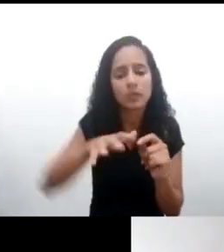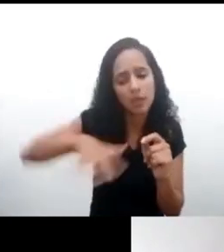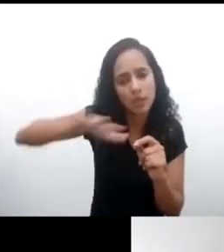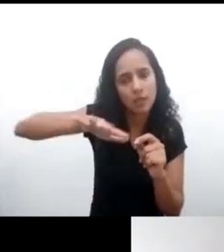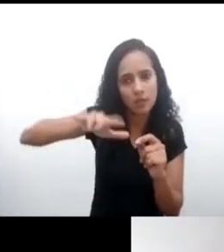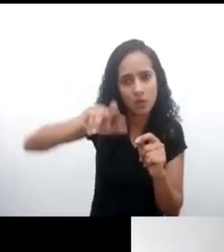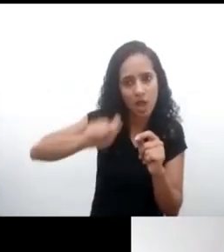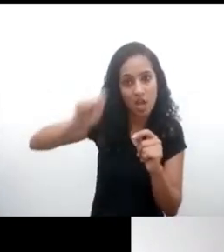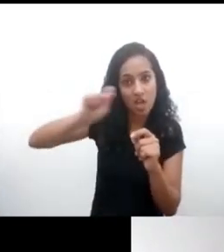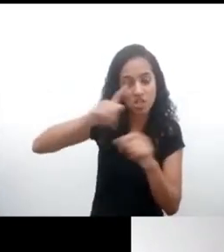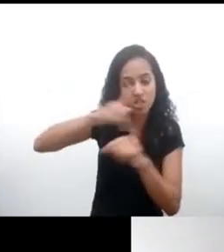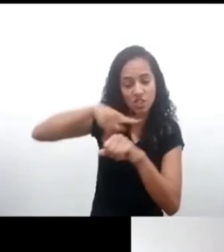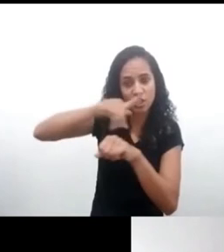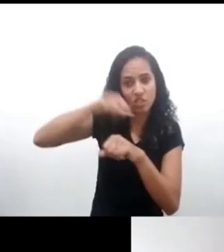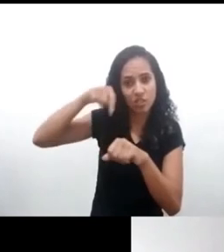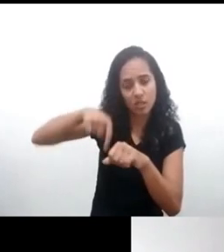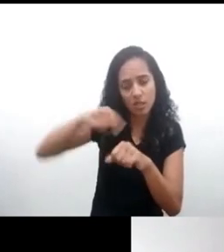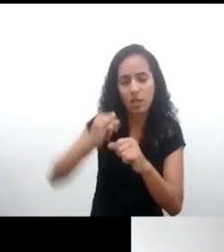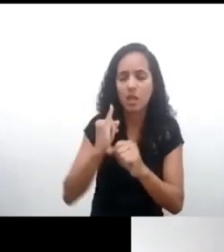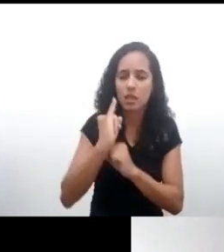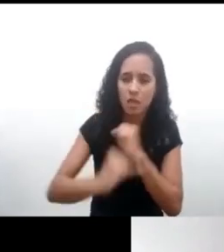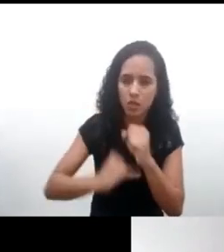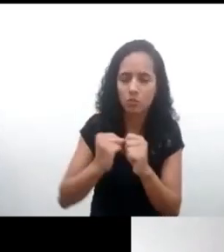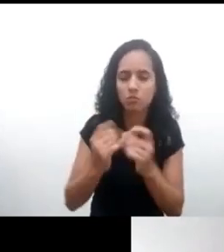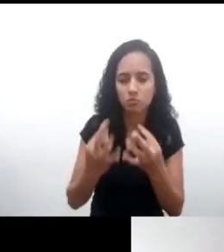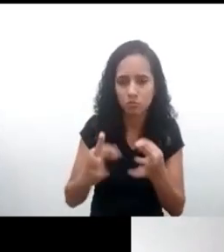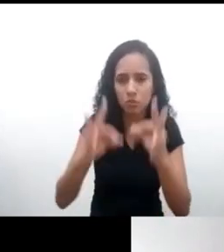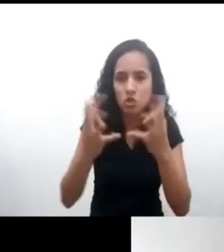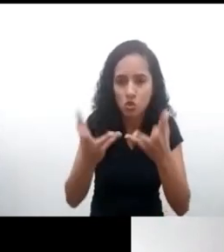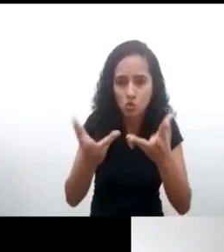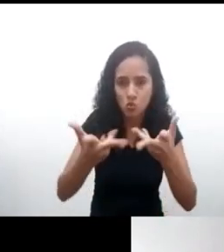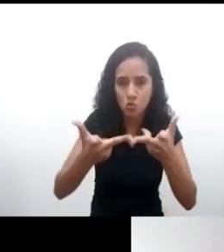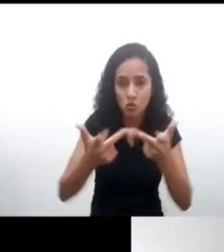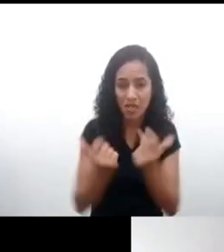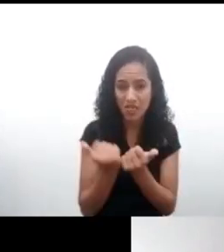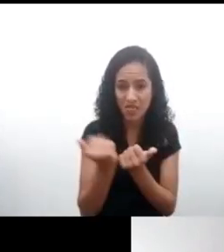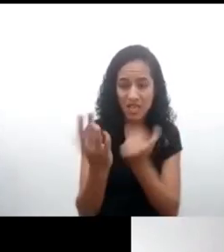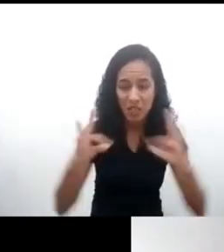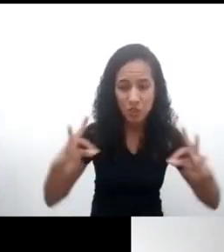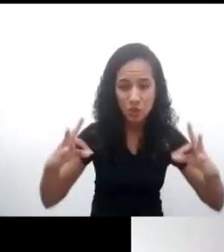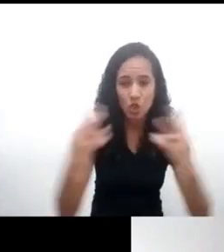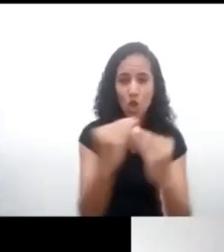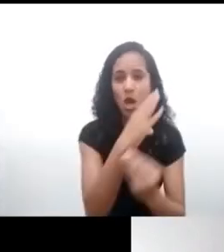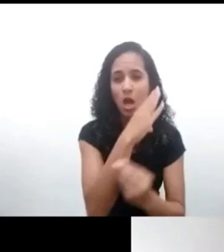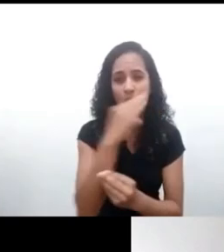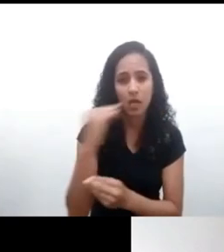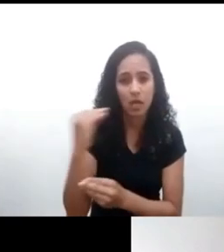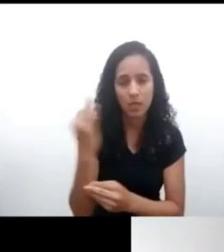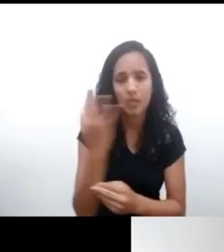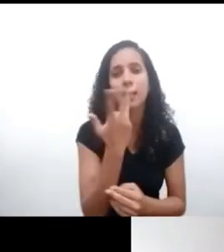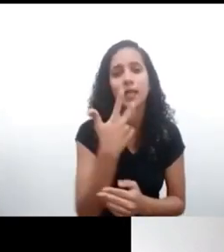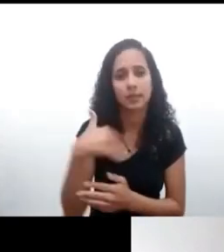calidad para todos los niños, niñas y adolescentes. Hoy por hoy,